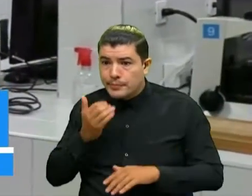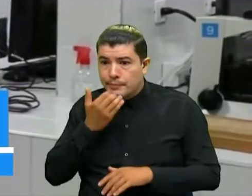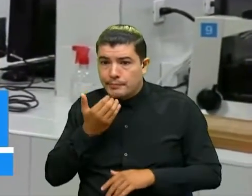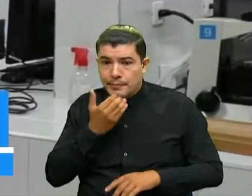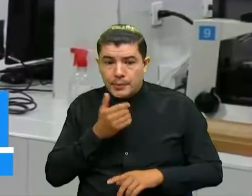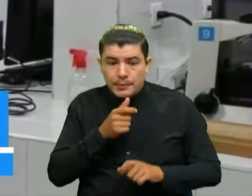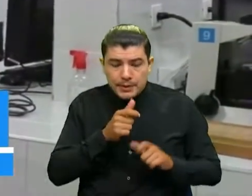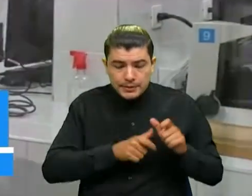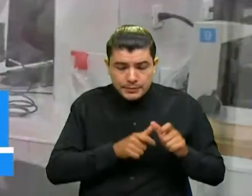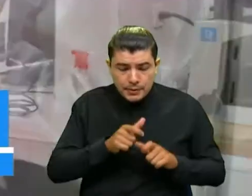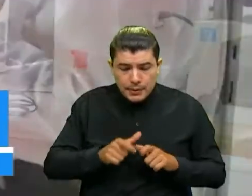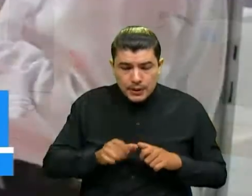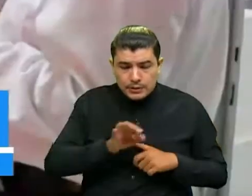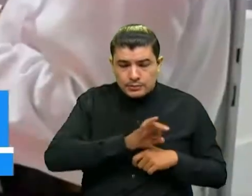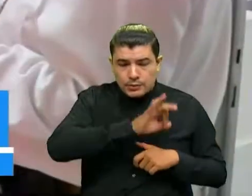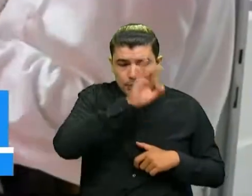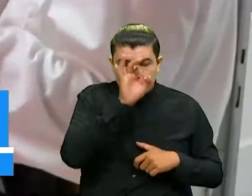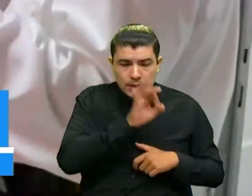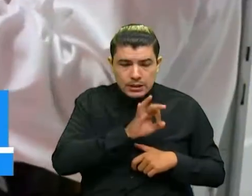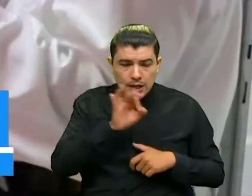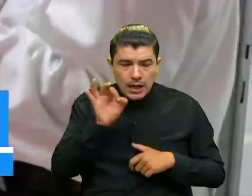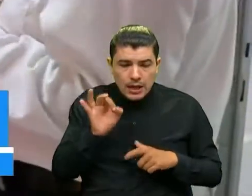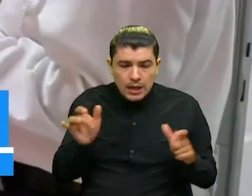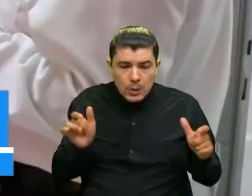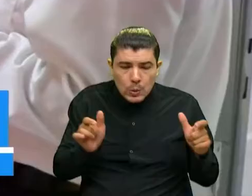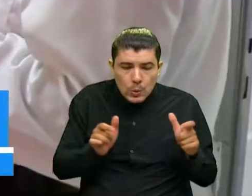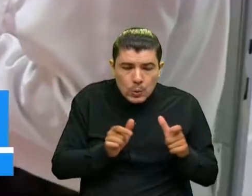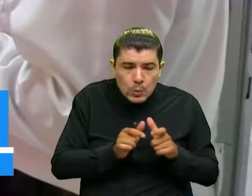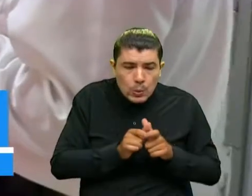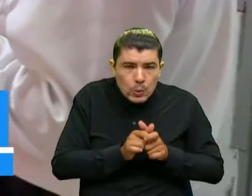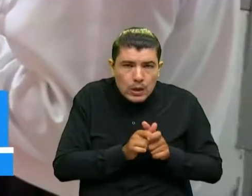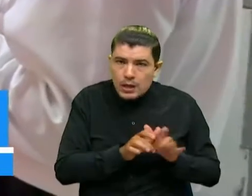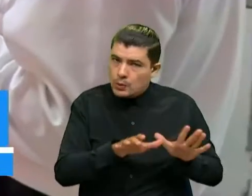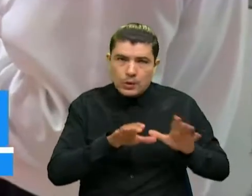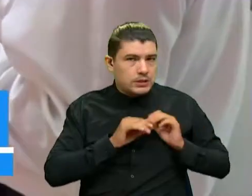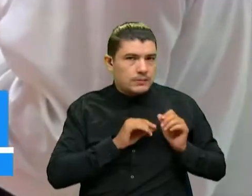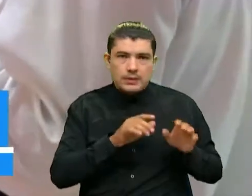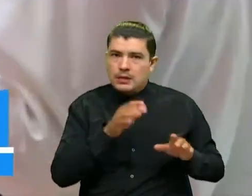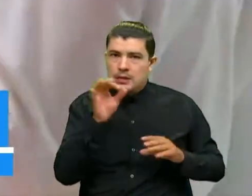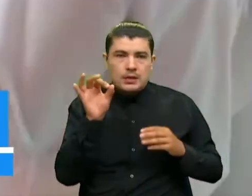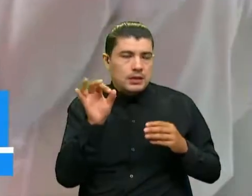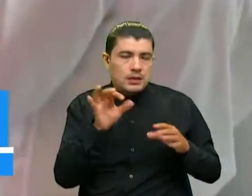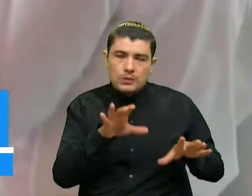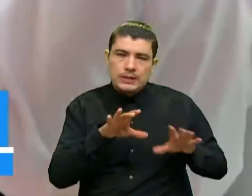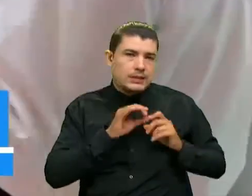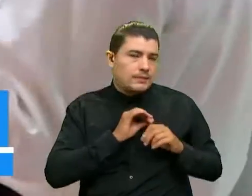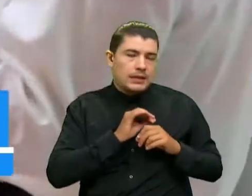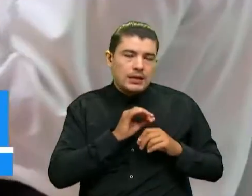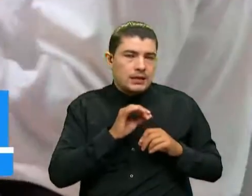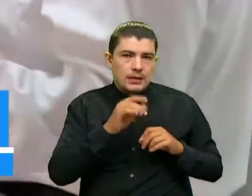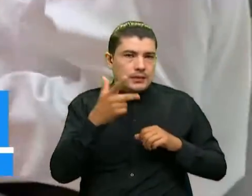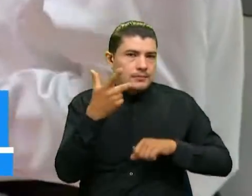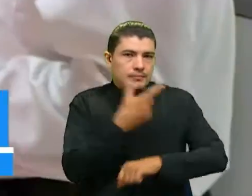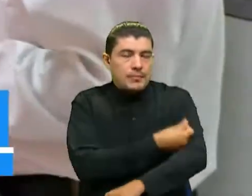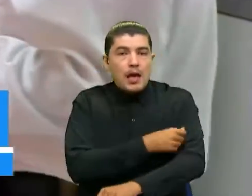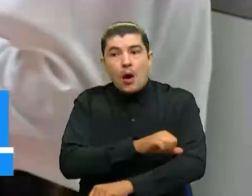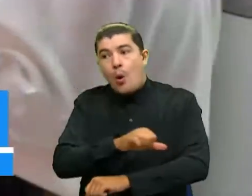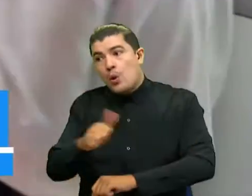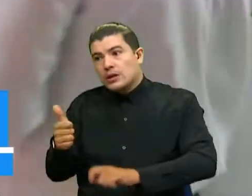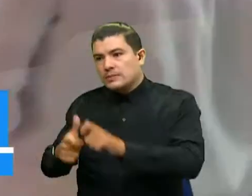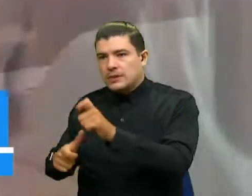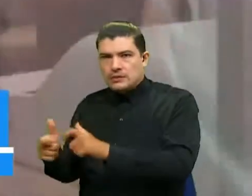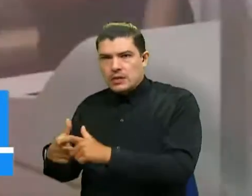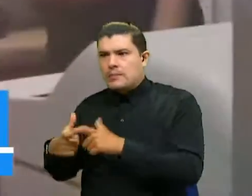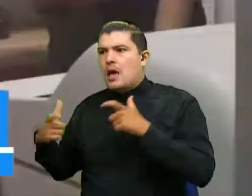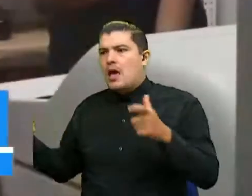antivacunas yo creo que esta situación entre gente que se está formando entre profesores con un alto nivel de educación